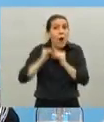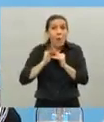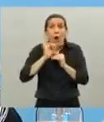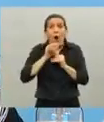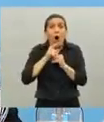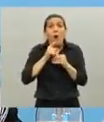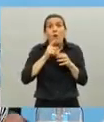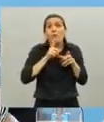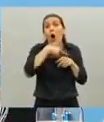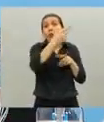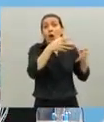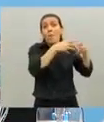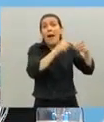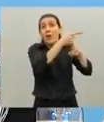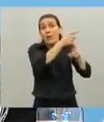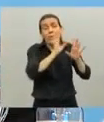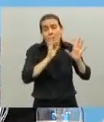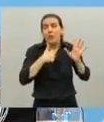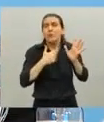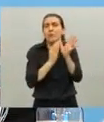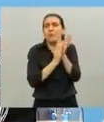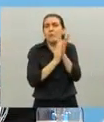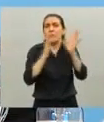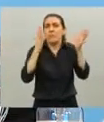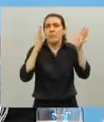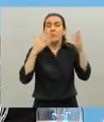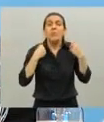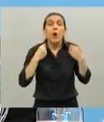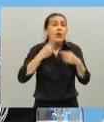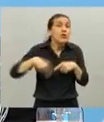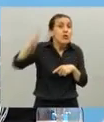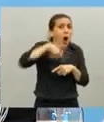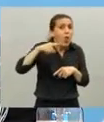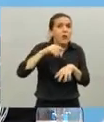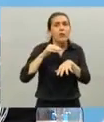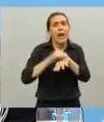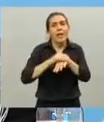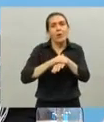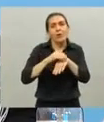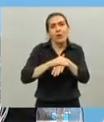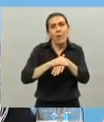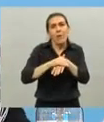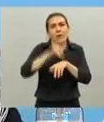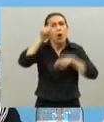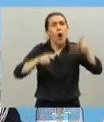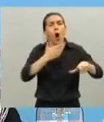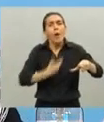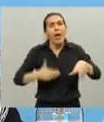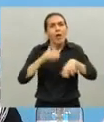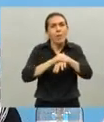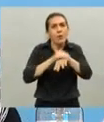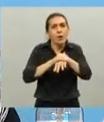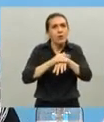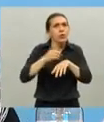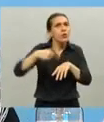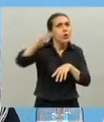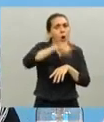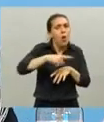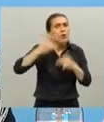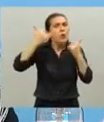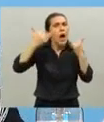partido lo celebro porque a todos los veo actuar con responsabilidad y todos tienen muchas prevenciones